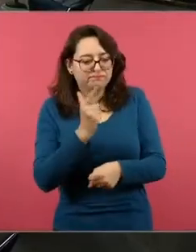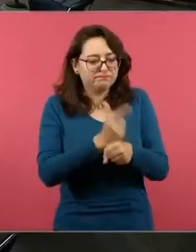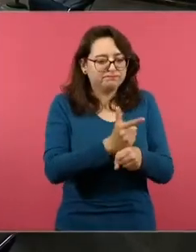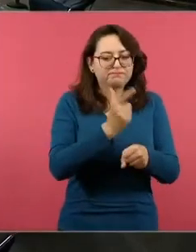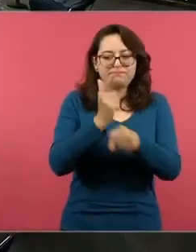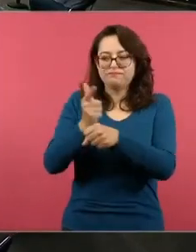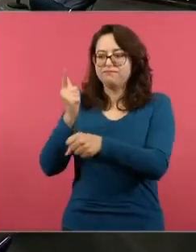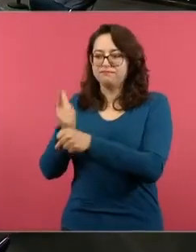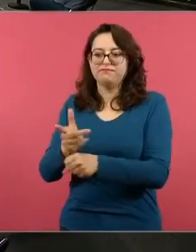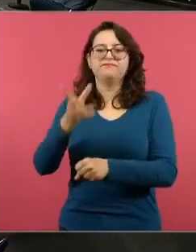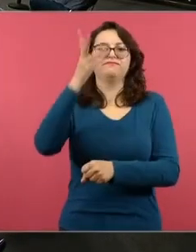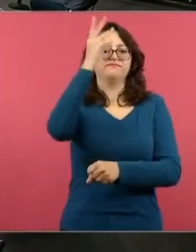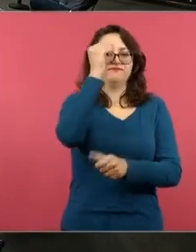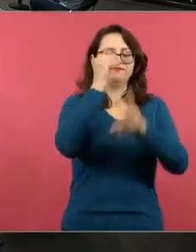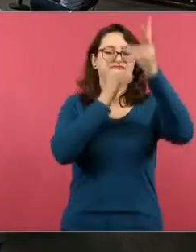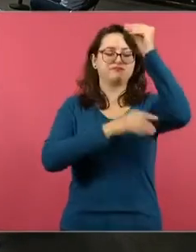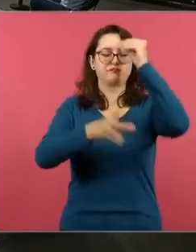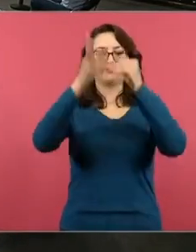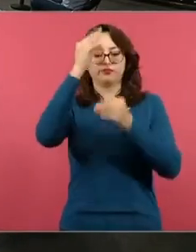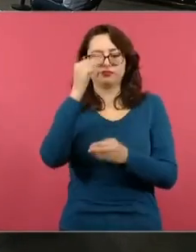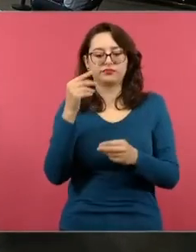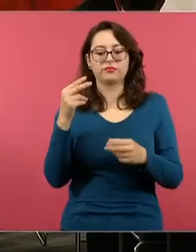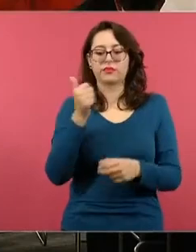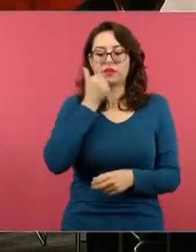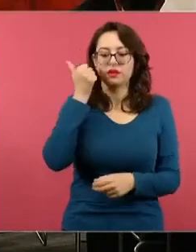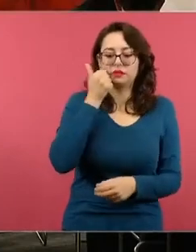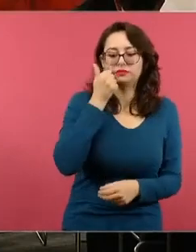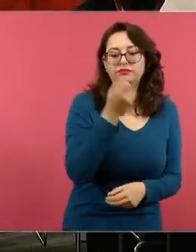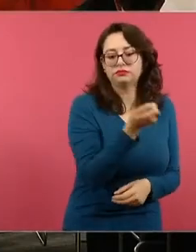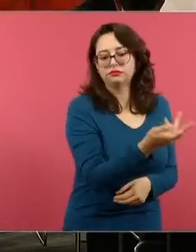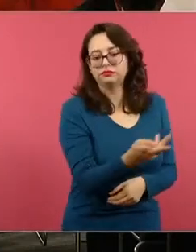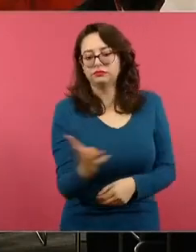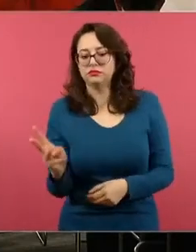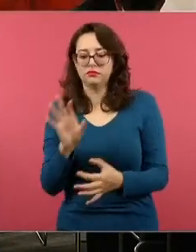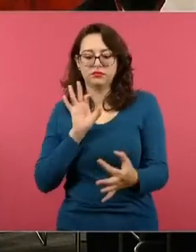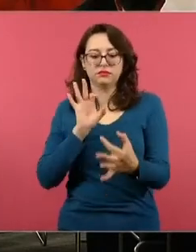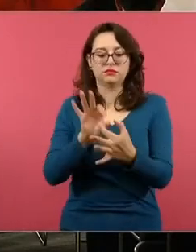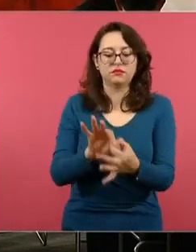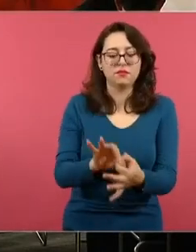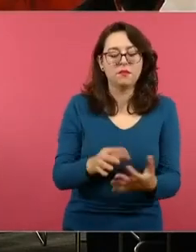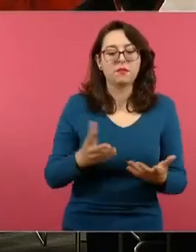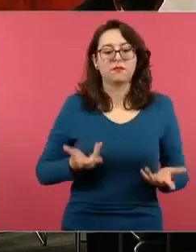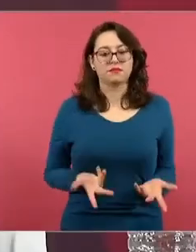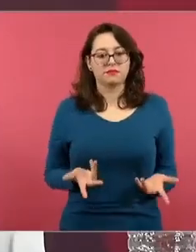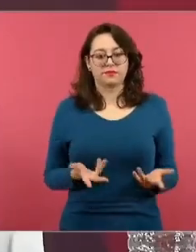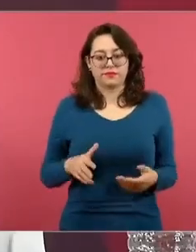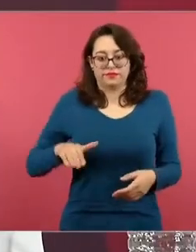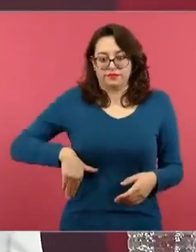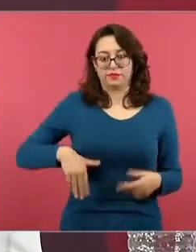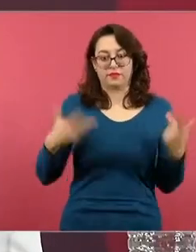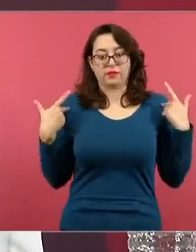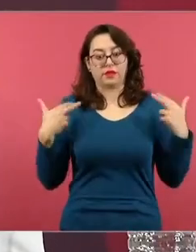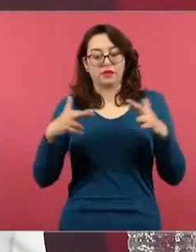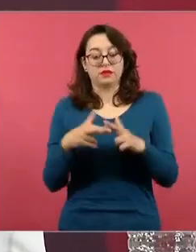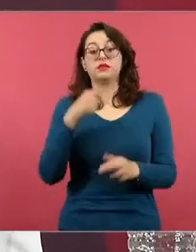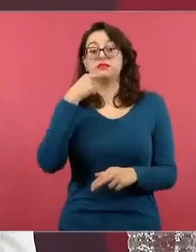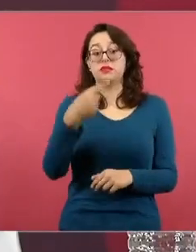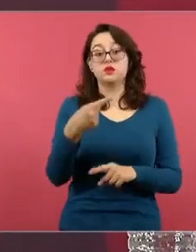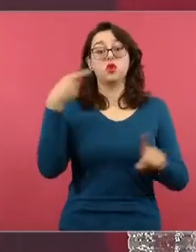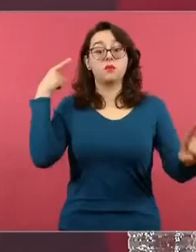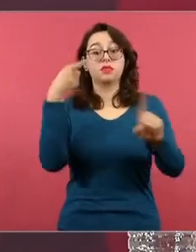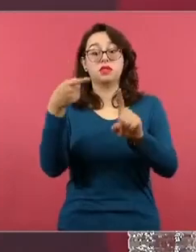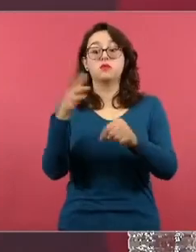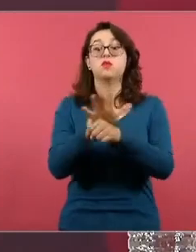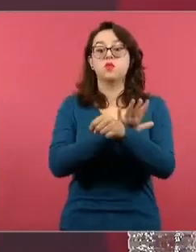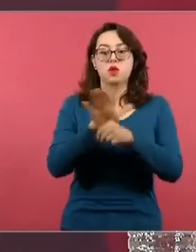corresponden en este ciclo escolar a sus necesidades ya el maestro Díaz Barriga decía exactamente cuáles son nuestros objetivos y